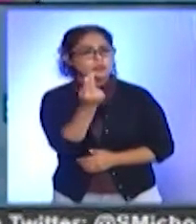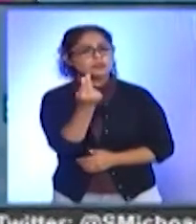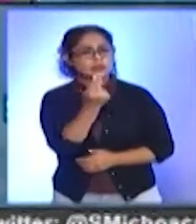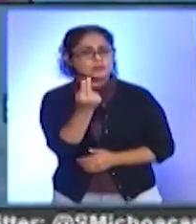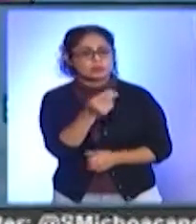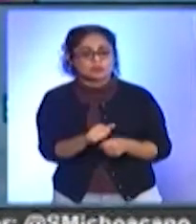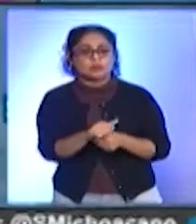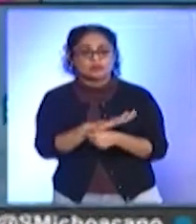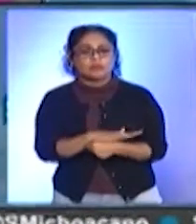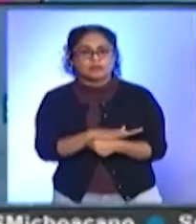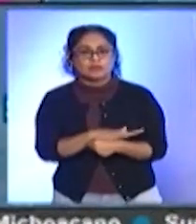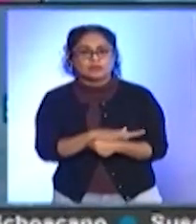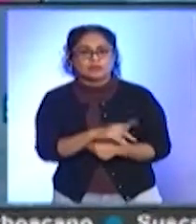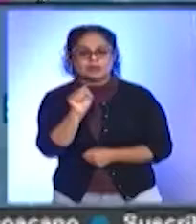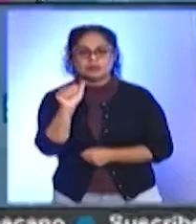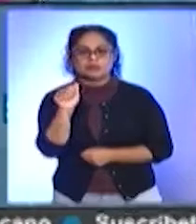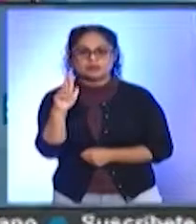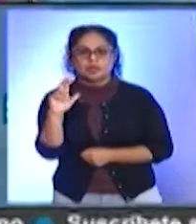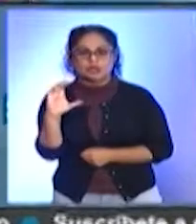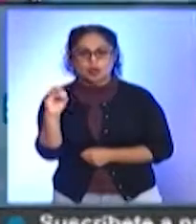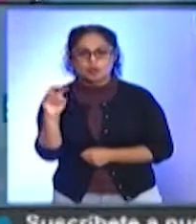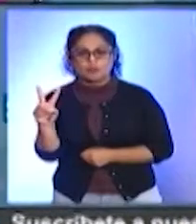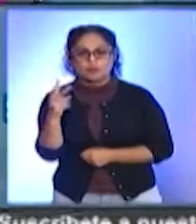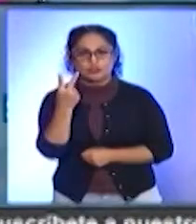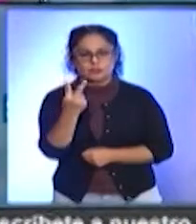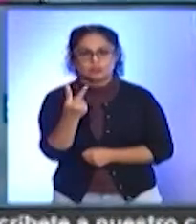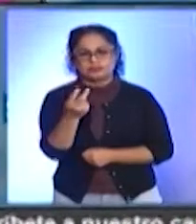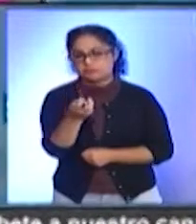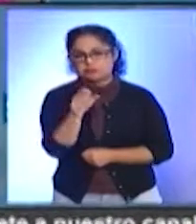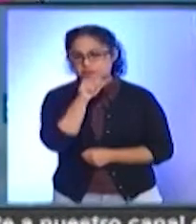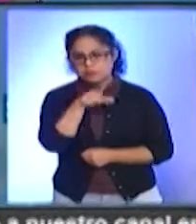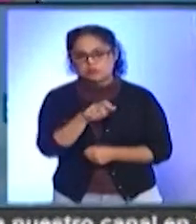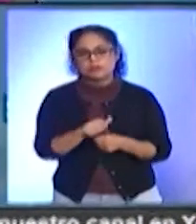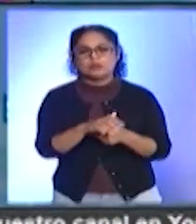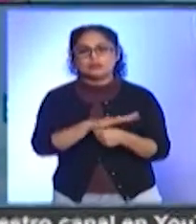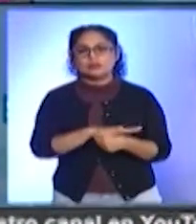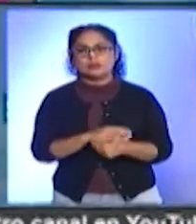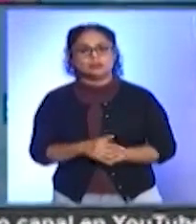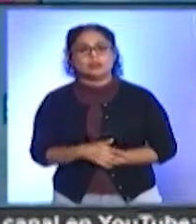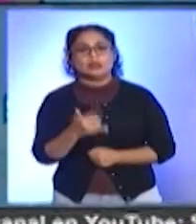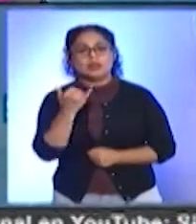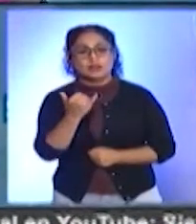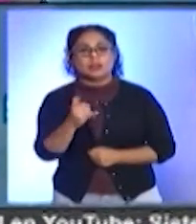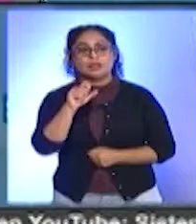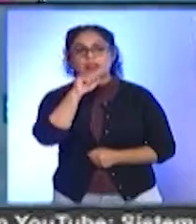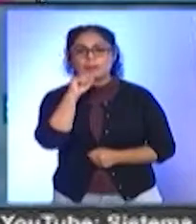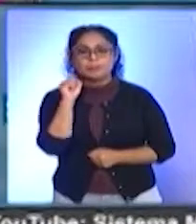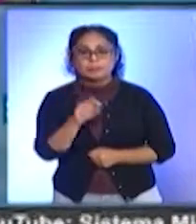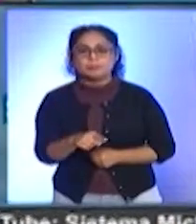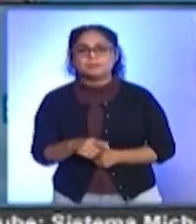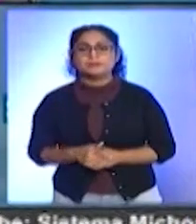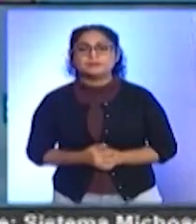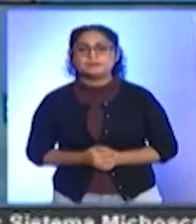nuevo virus que provoca el SARS-CoV-2, que es el COVID-19, y las medidas sustencionales